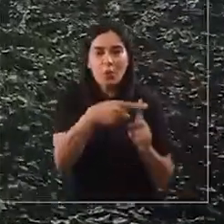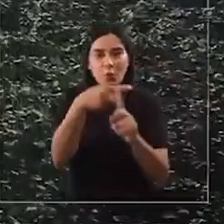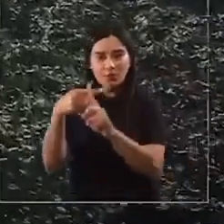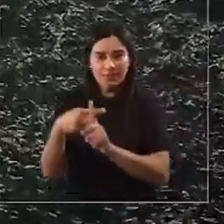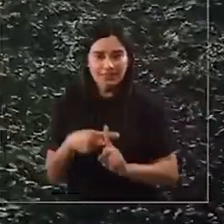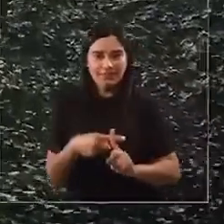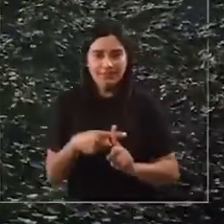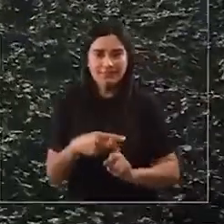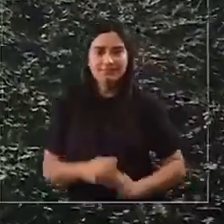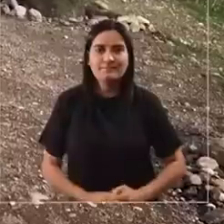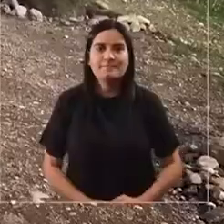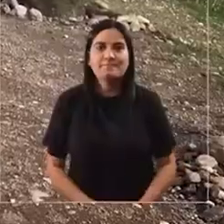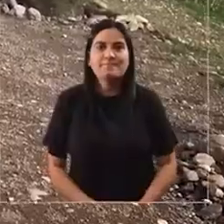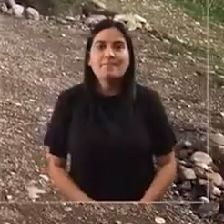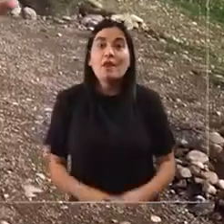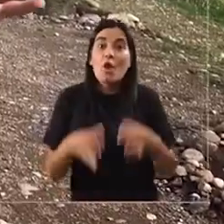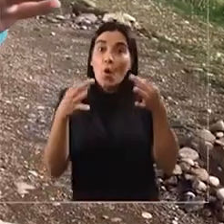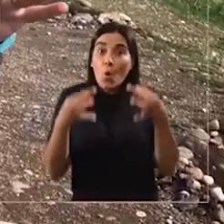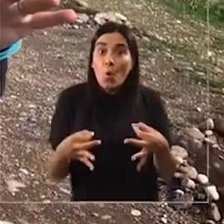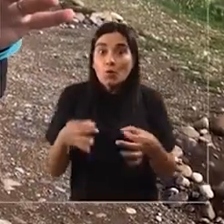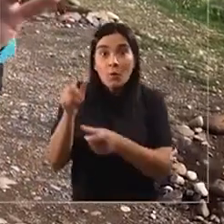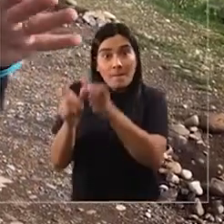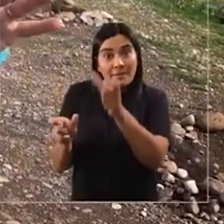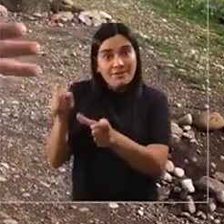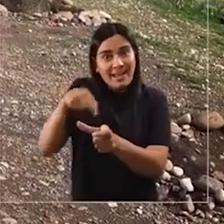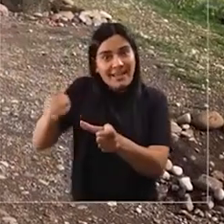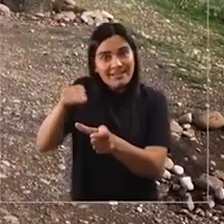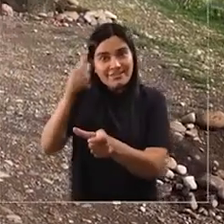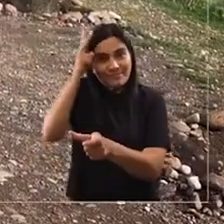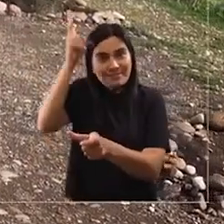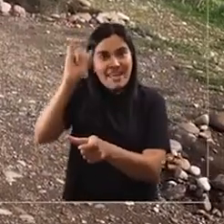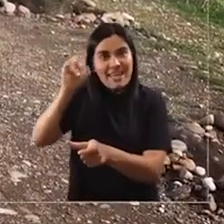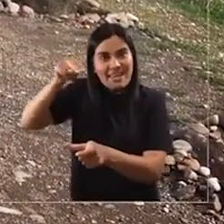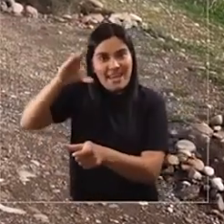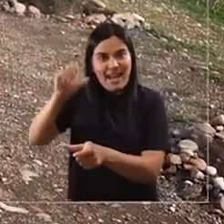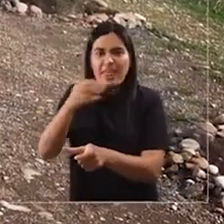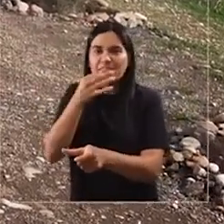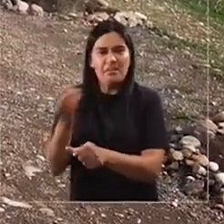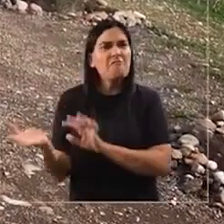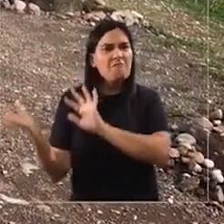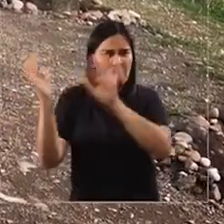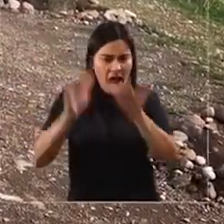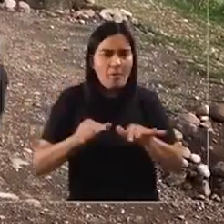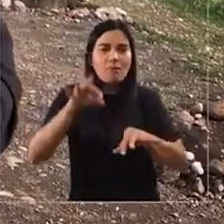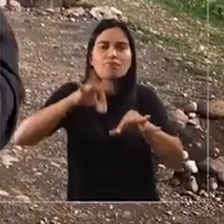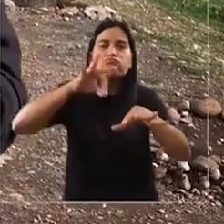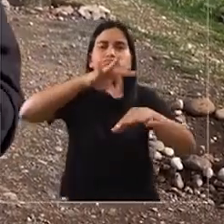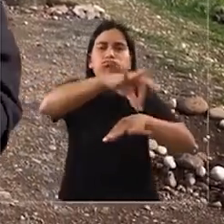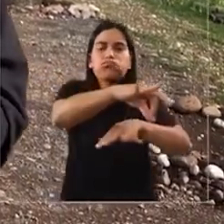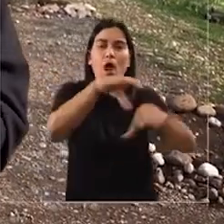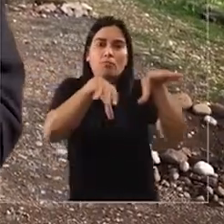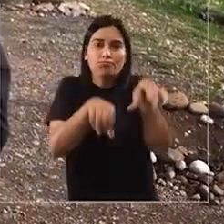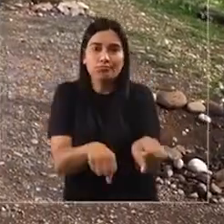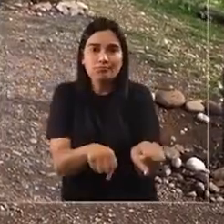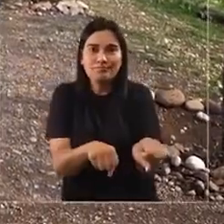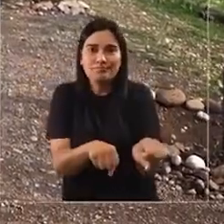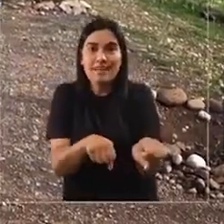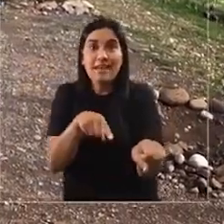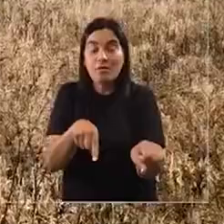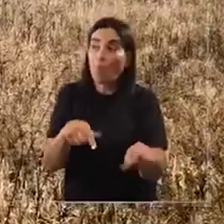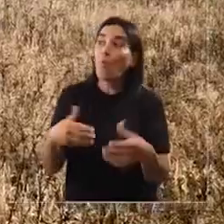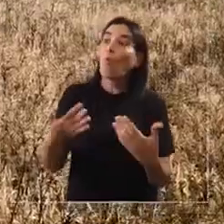Justamente los incas los que le dicen, ¿sabéis qué? Vamos a sembrar. Y ahí hay un asentamiento importante y por supuesto se genera una